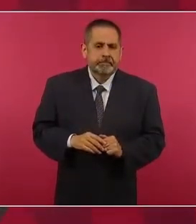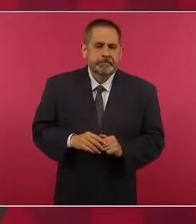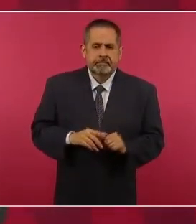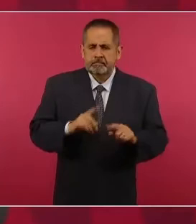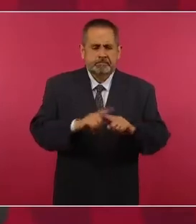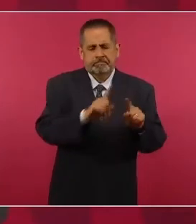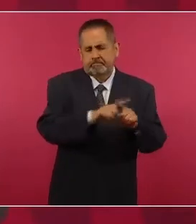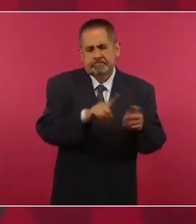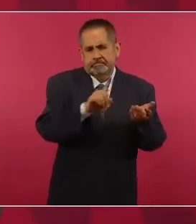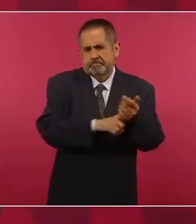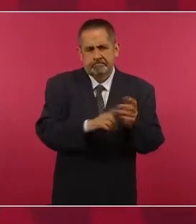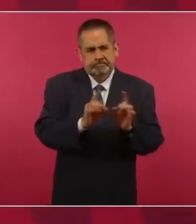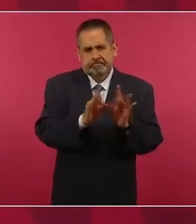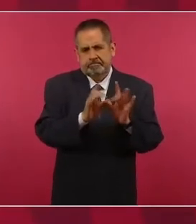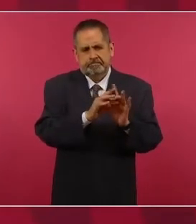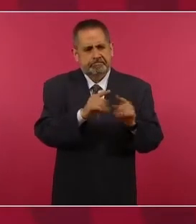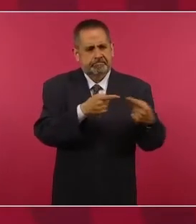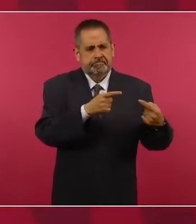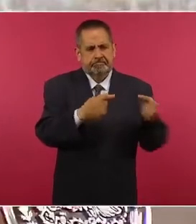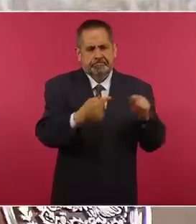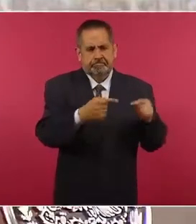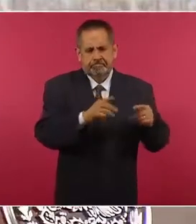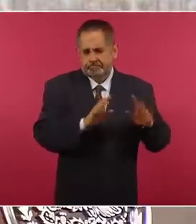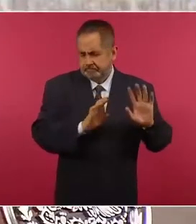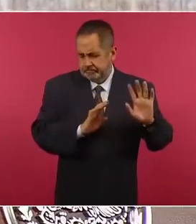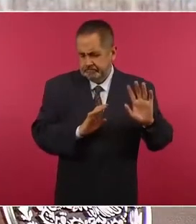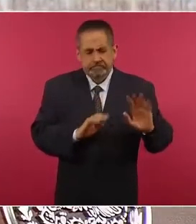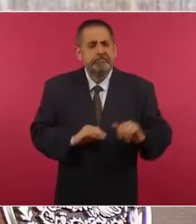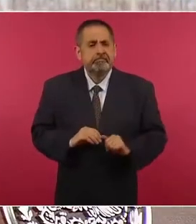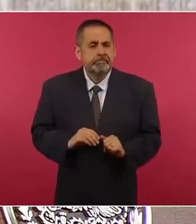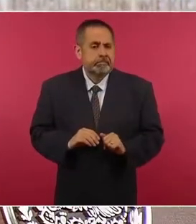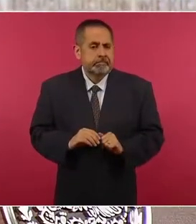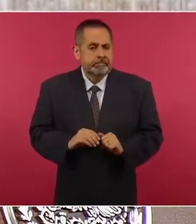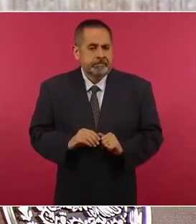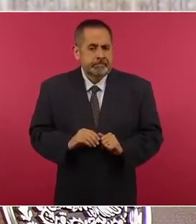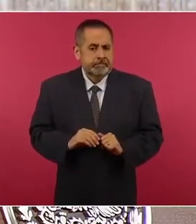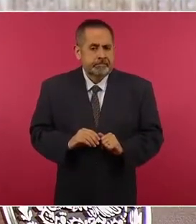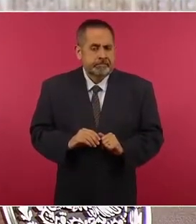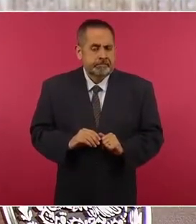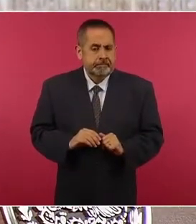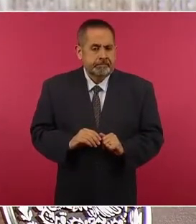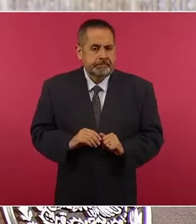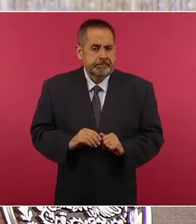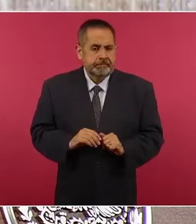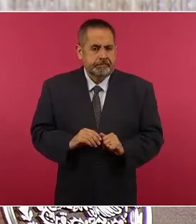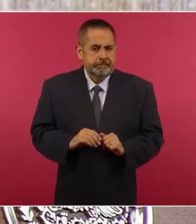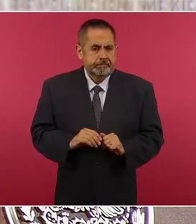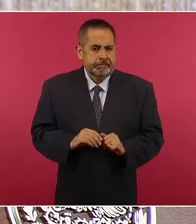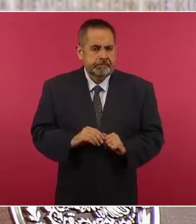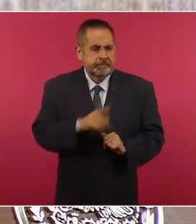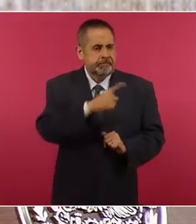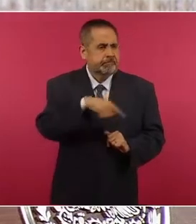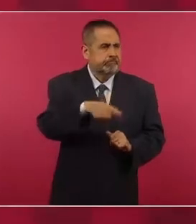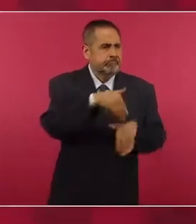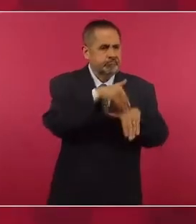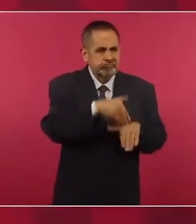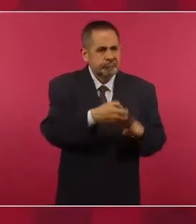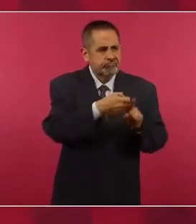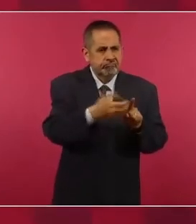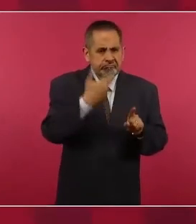situación de poca disciplina